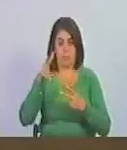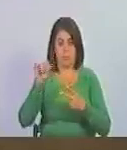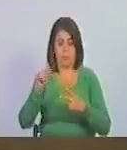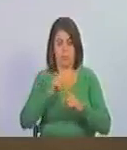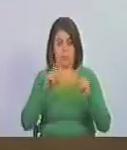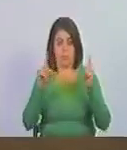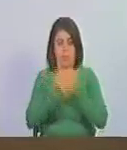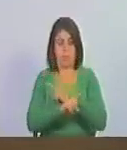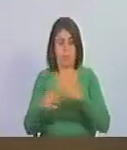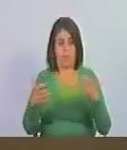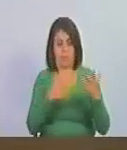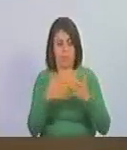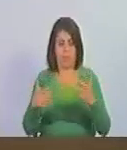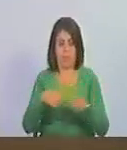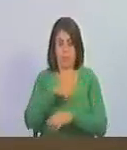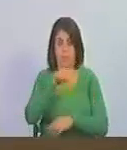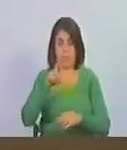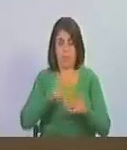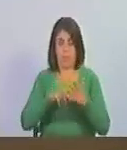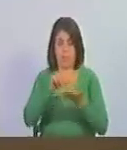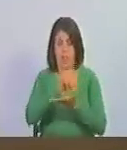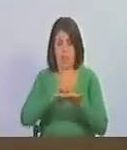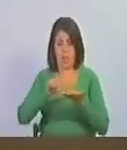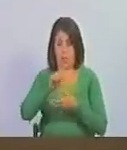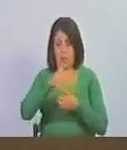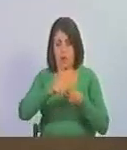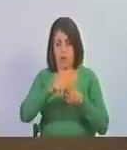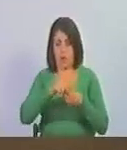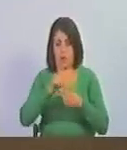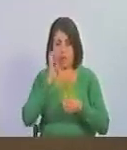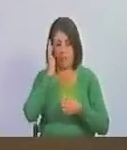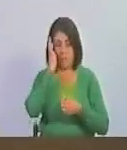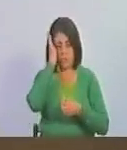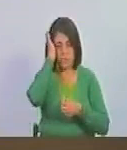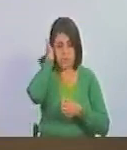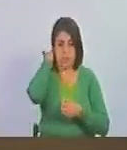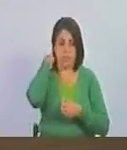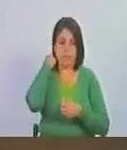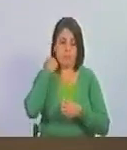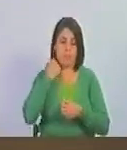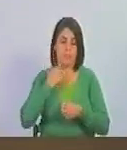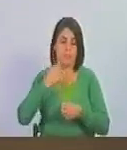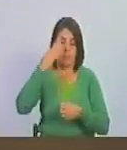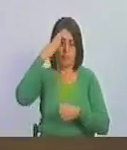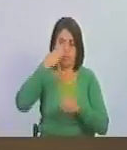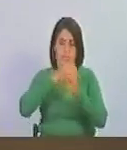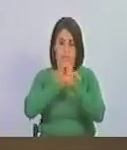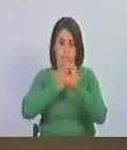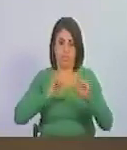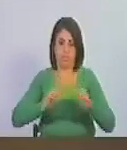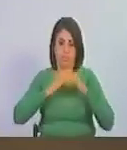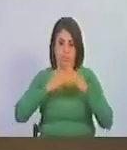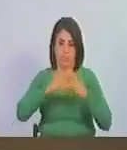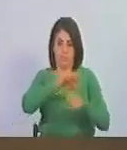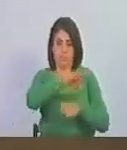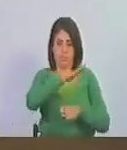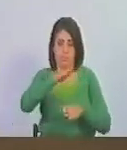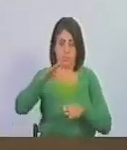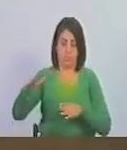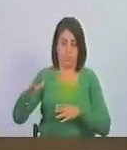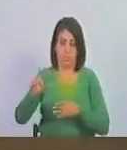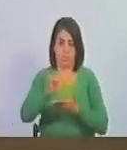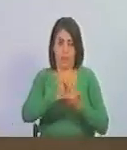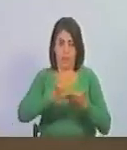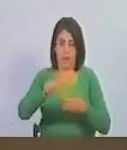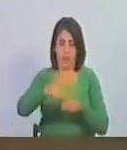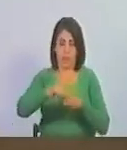configuró como la batalla naval del lago de Maracán hablar de la armada no está asociado solamente a la batalla